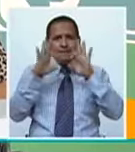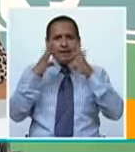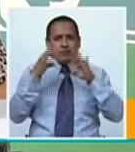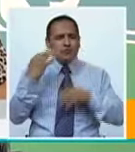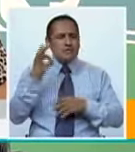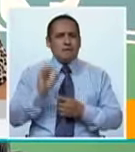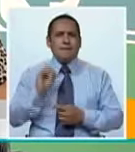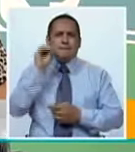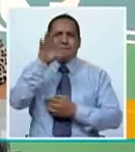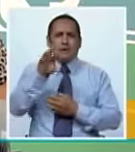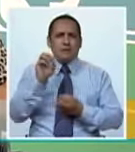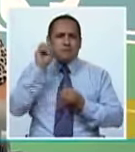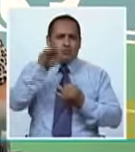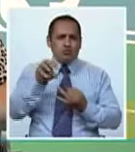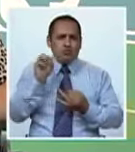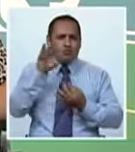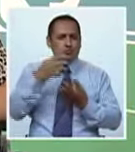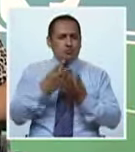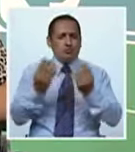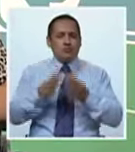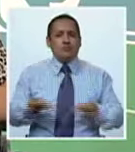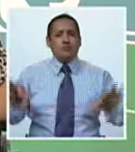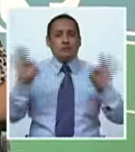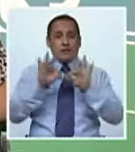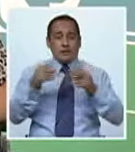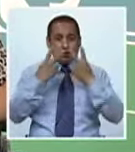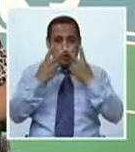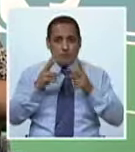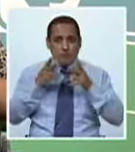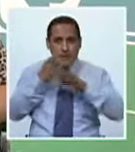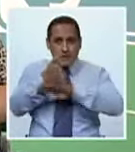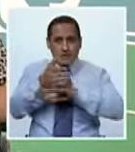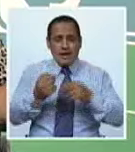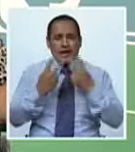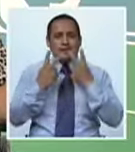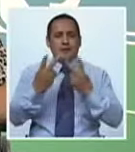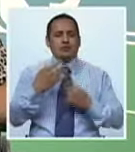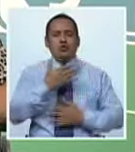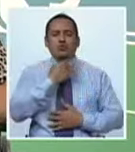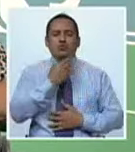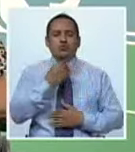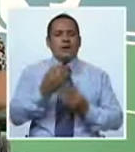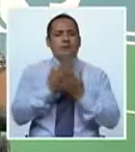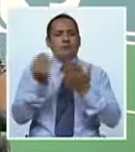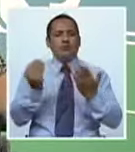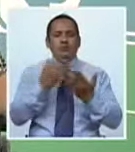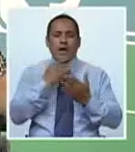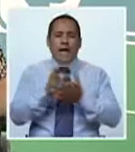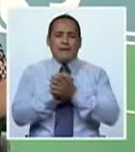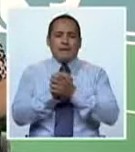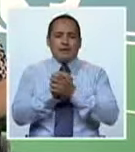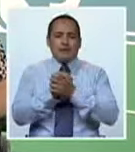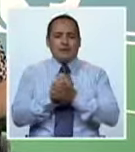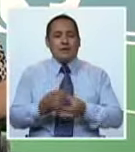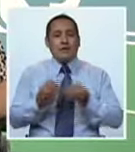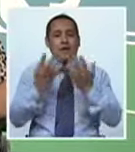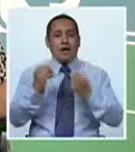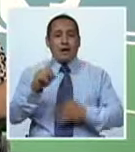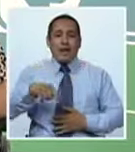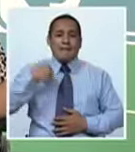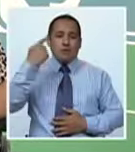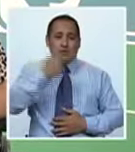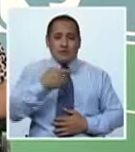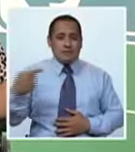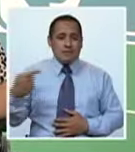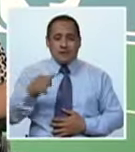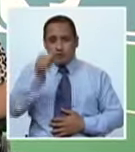Facebook siempre estamos colgando cosas interesantes para ustedes, así que no dejen de ingresar, nos encanta tener muchos amigos. Será hasta el